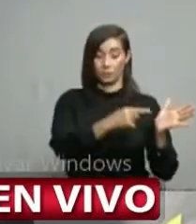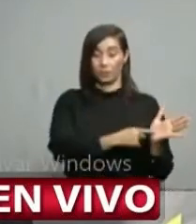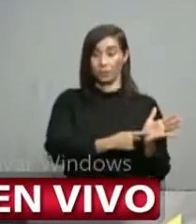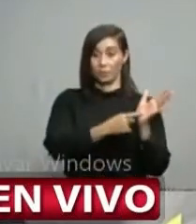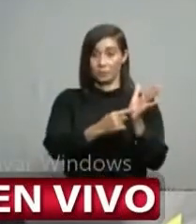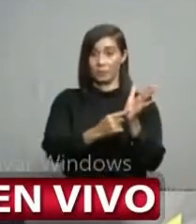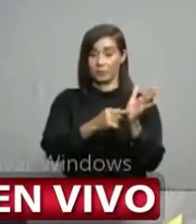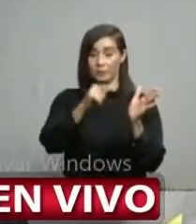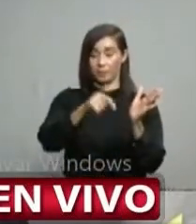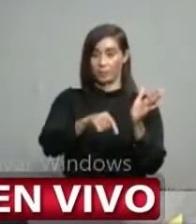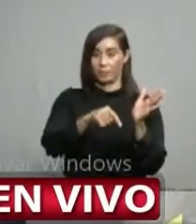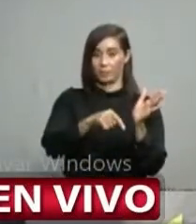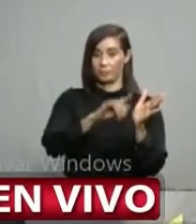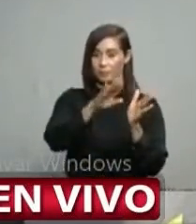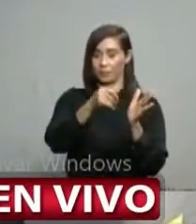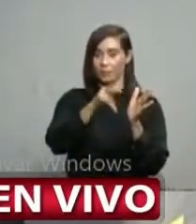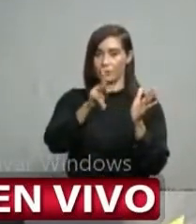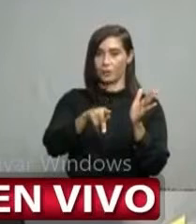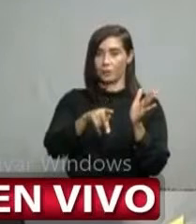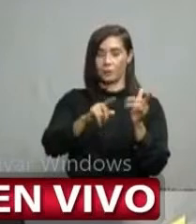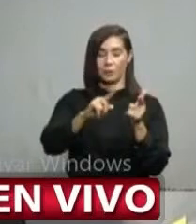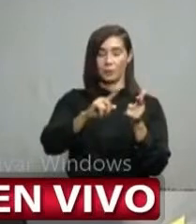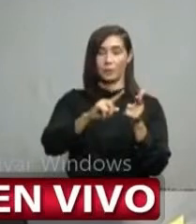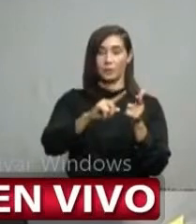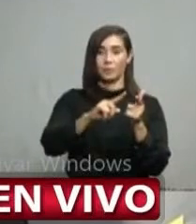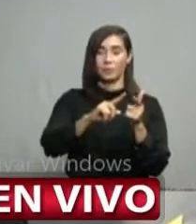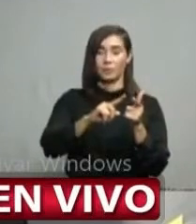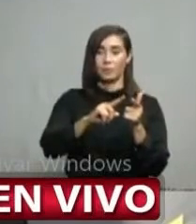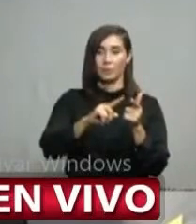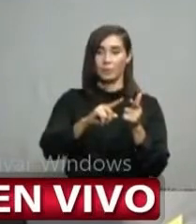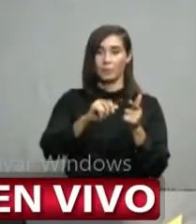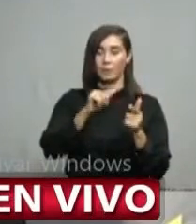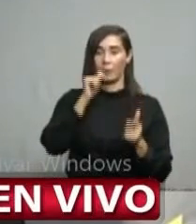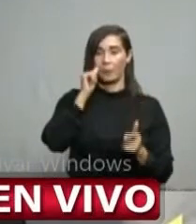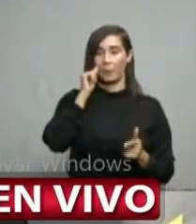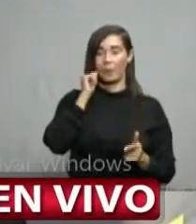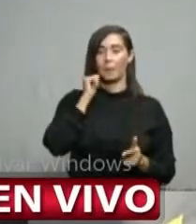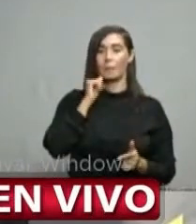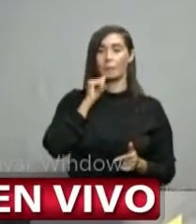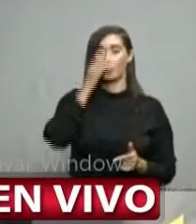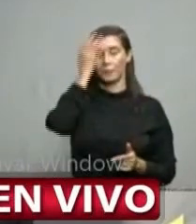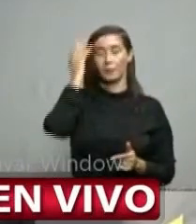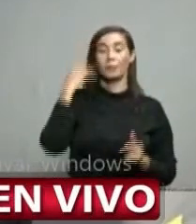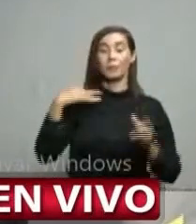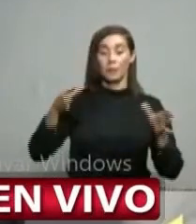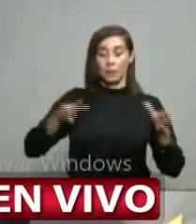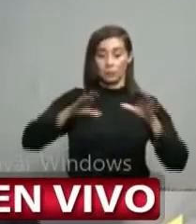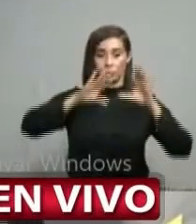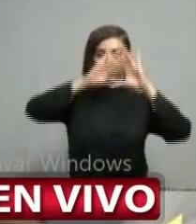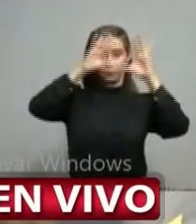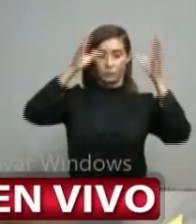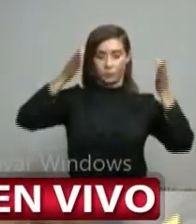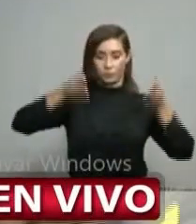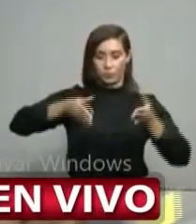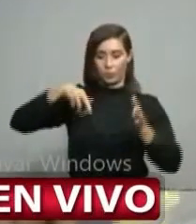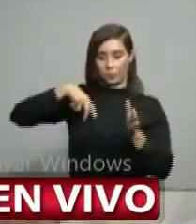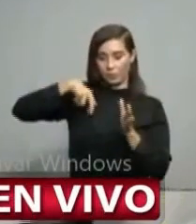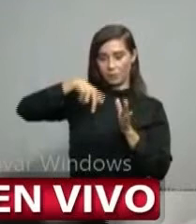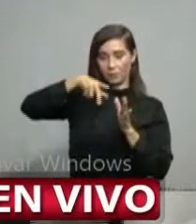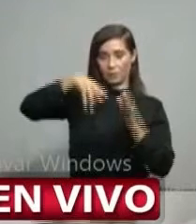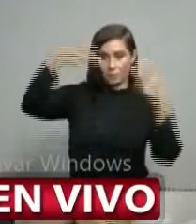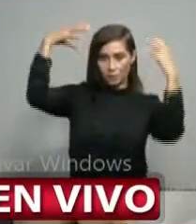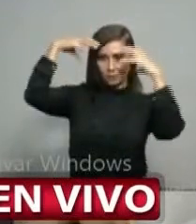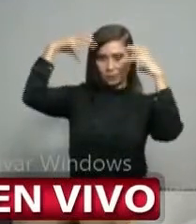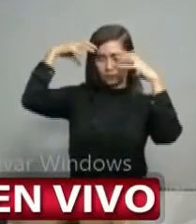la población por otra parte nosotros habíamos dicho mire